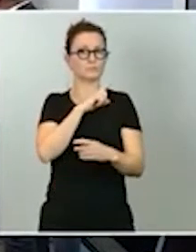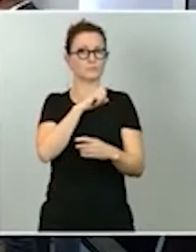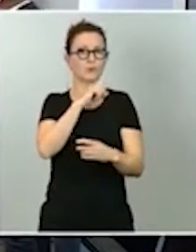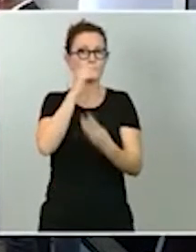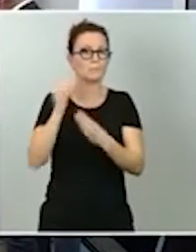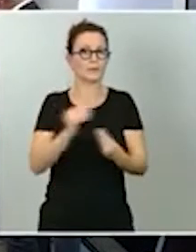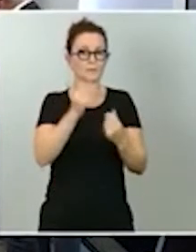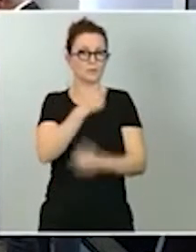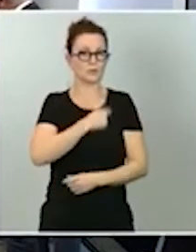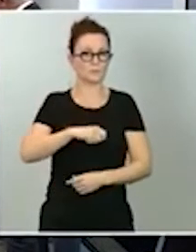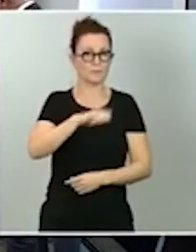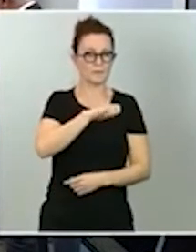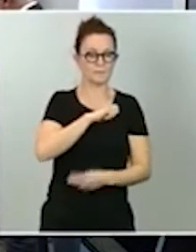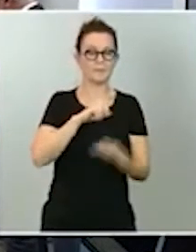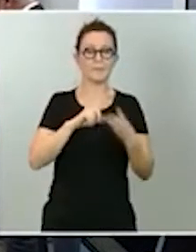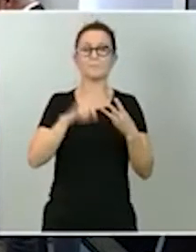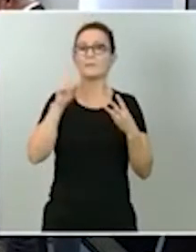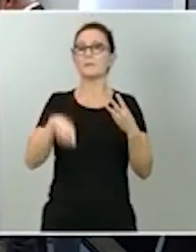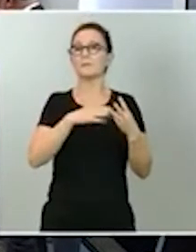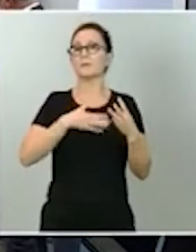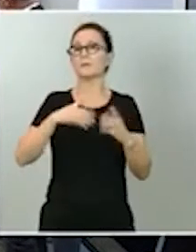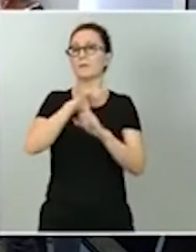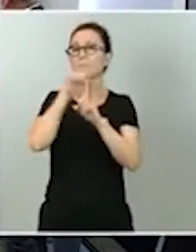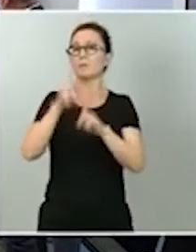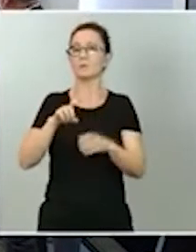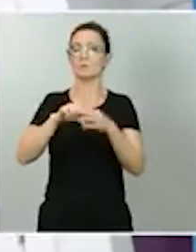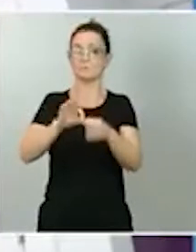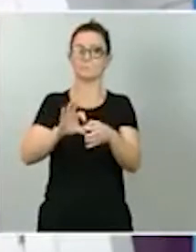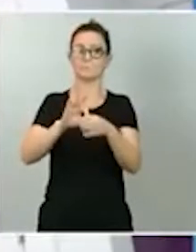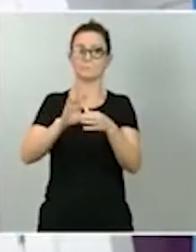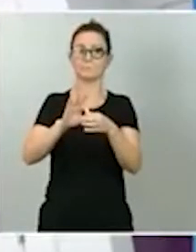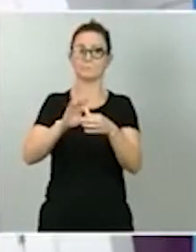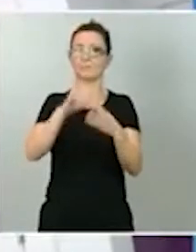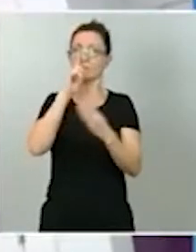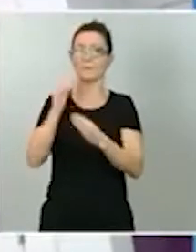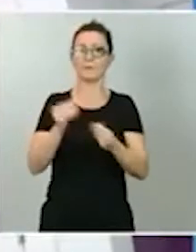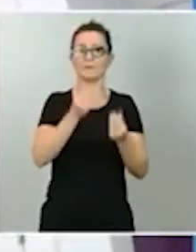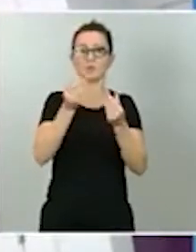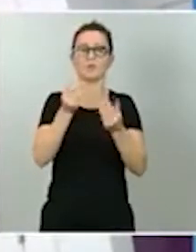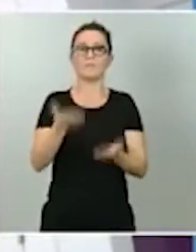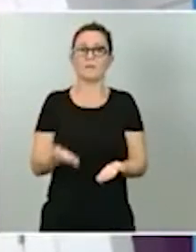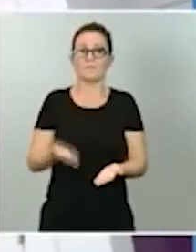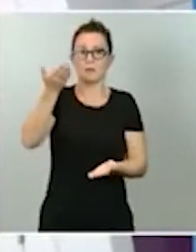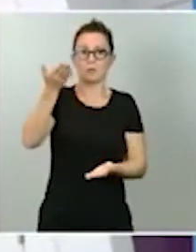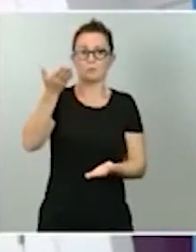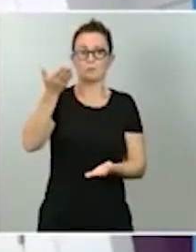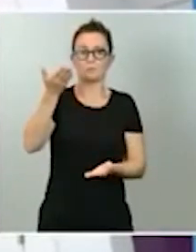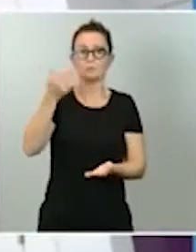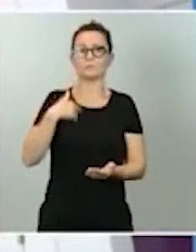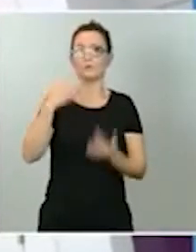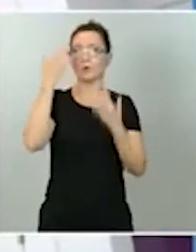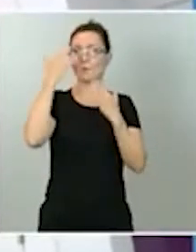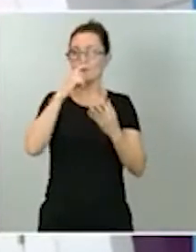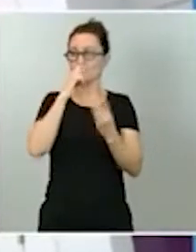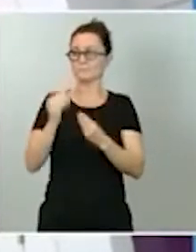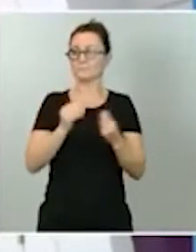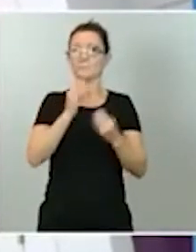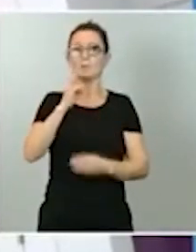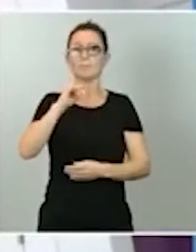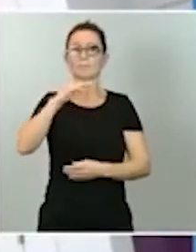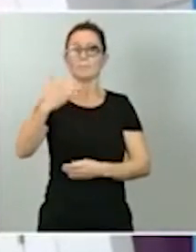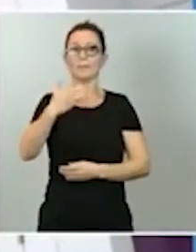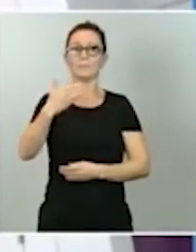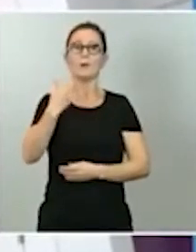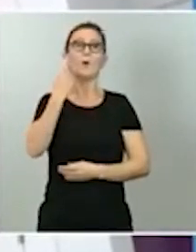También quería preguntarle respecto a las previsiones de inflación. El defractor del PIB entiendo que prevén está en torno a un punto para el año que